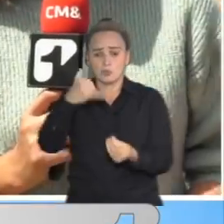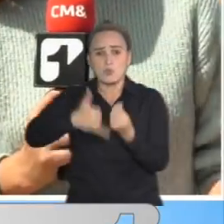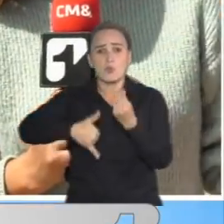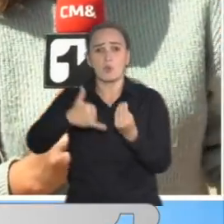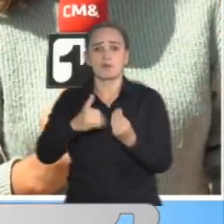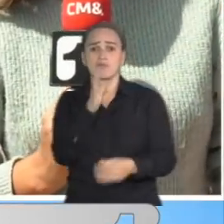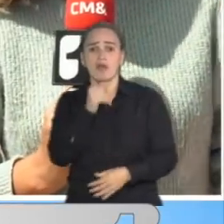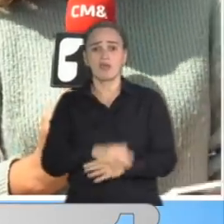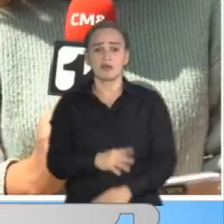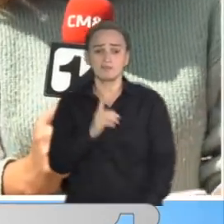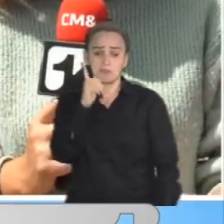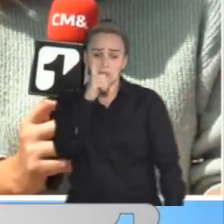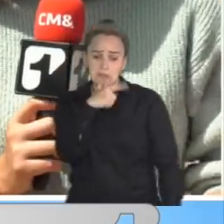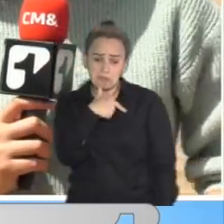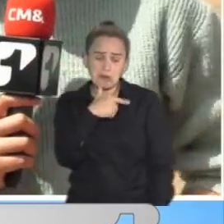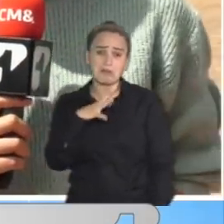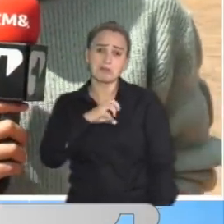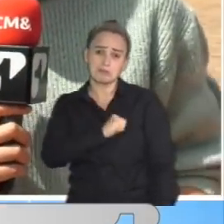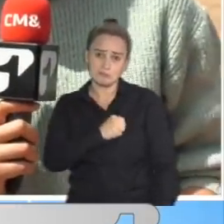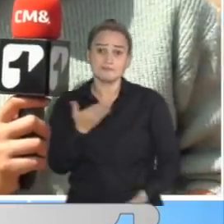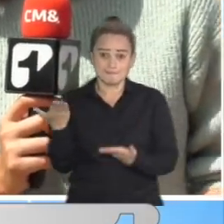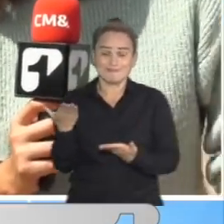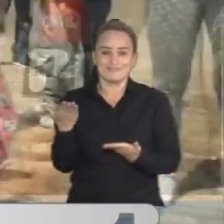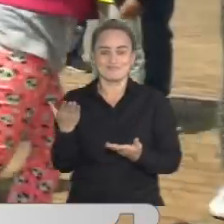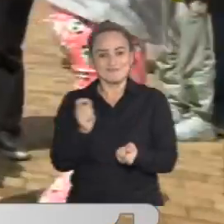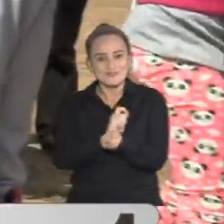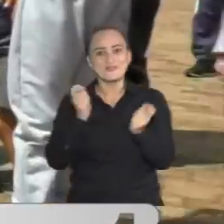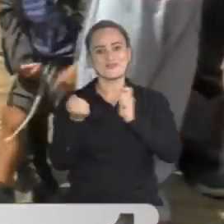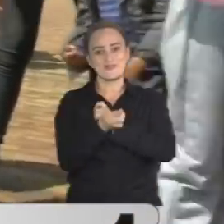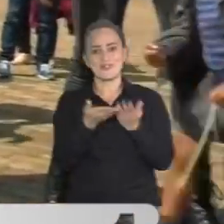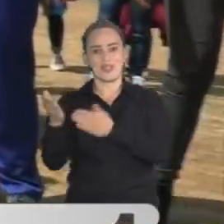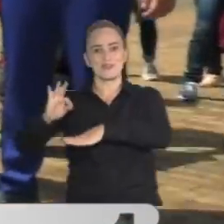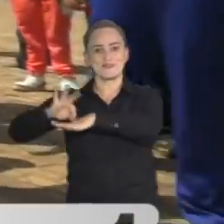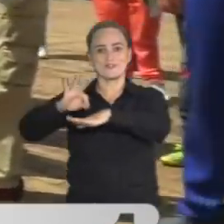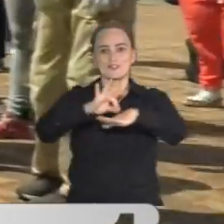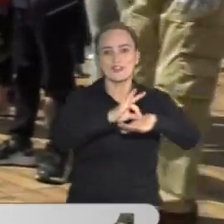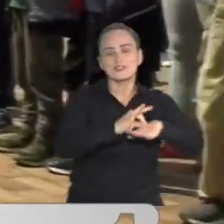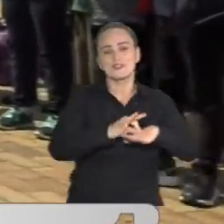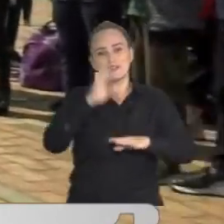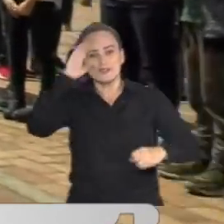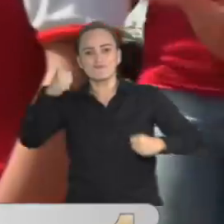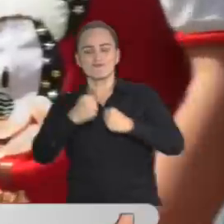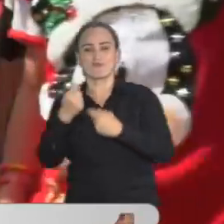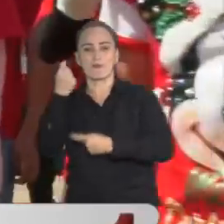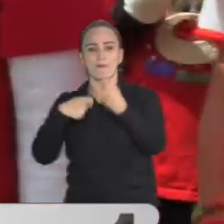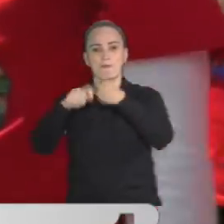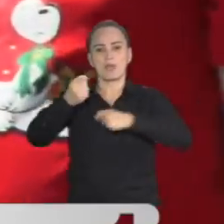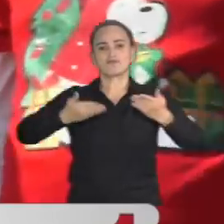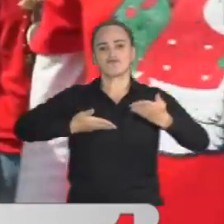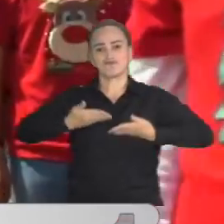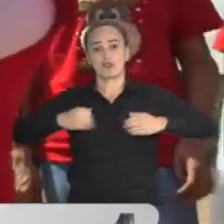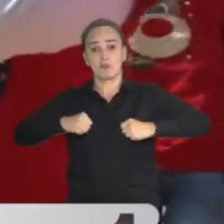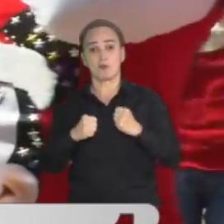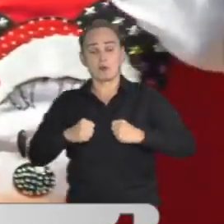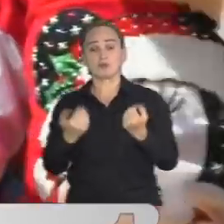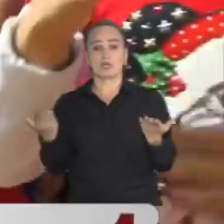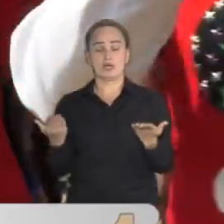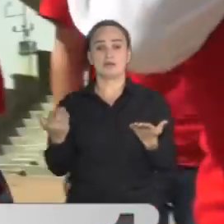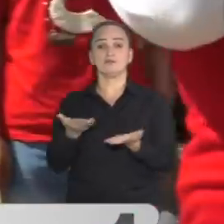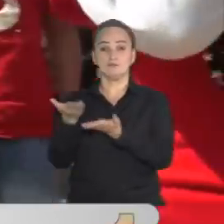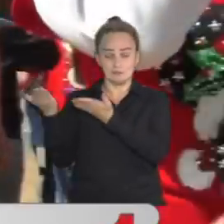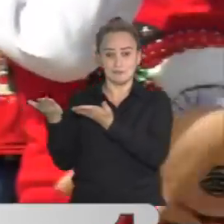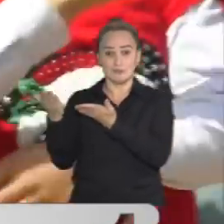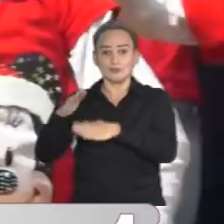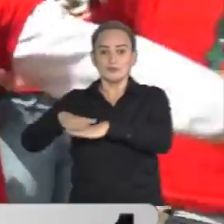alegre estas fiestas decembrinas. Es por eso que aquí con varias fundaciones, con comerciantes de Bogotá, incluso el mismo Mundo Aventura